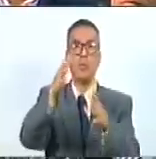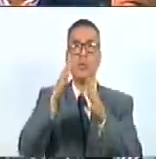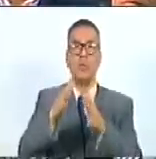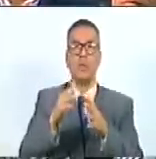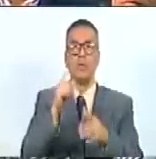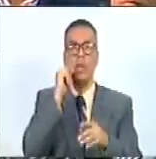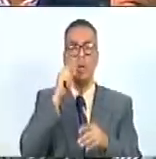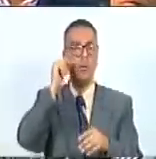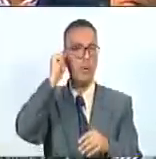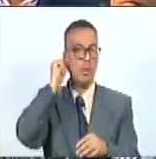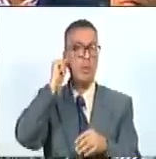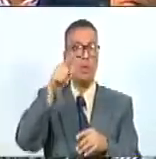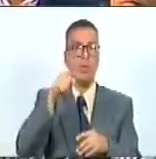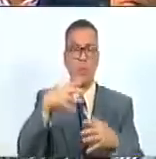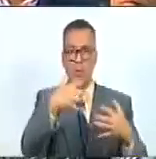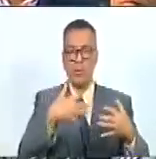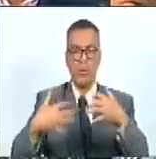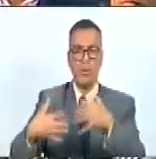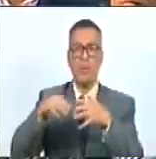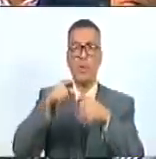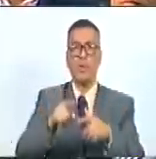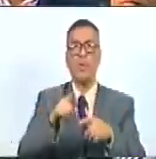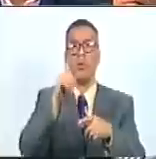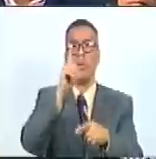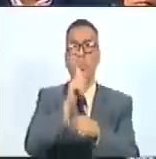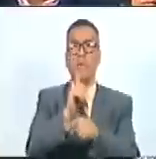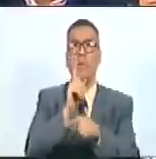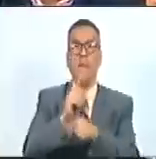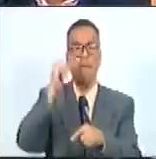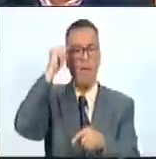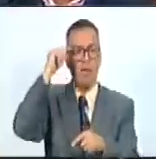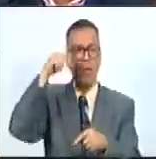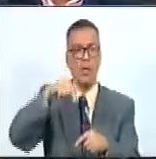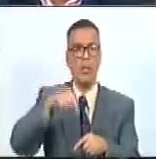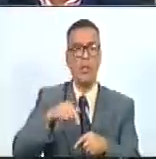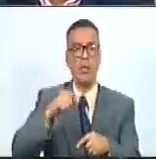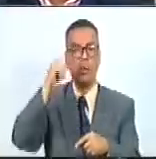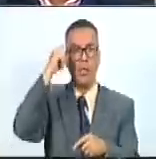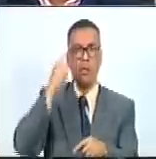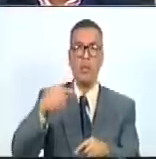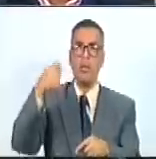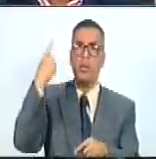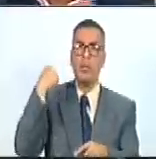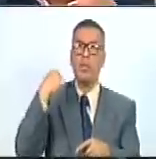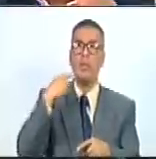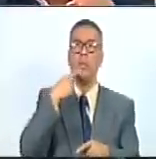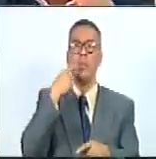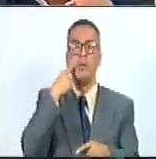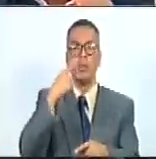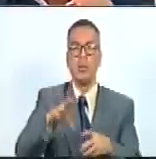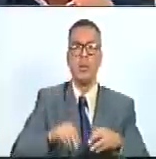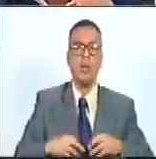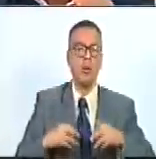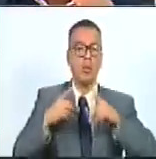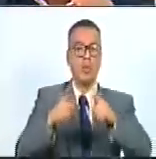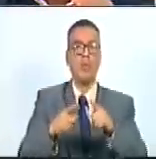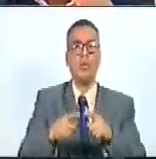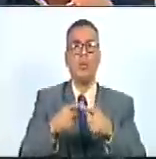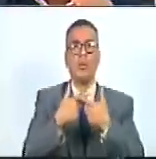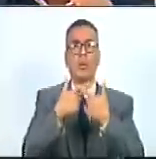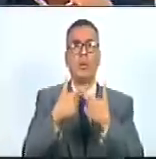los hombres y mujeres que combatieron un día como el de ayer para hacer posible la liberación